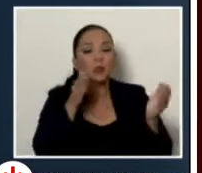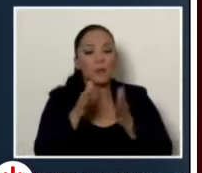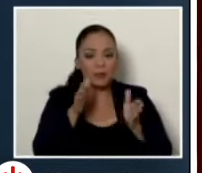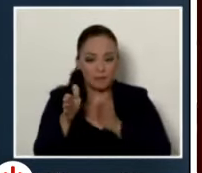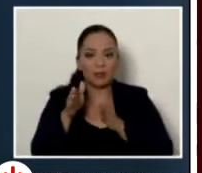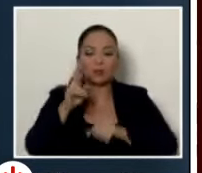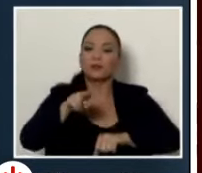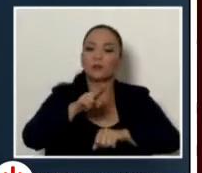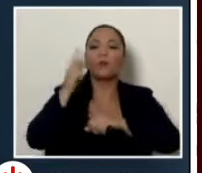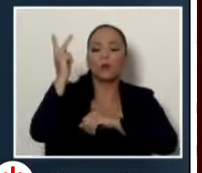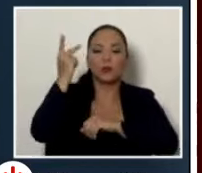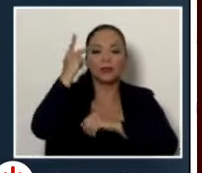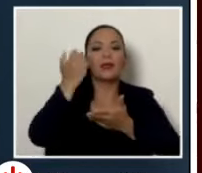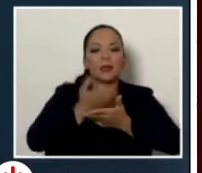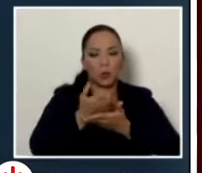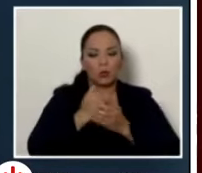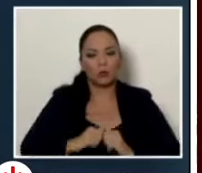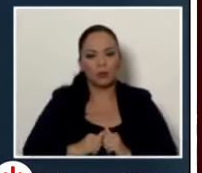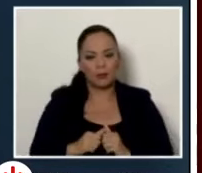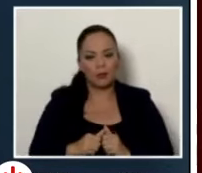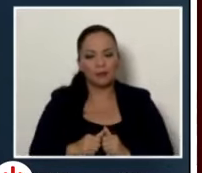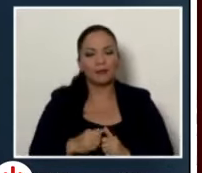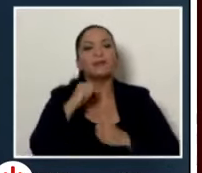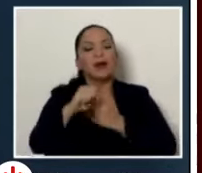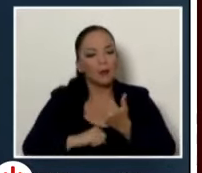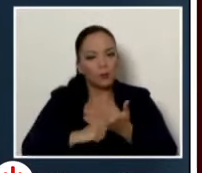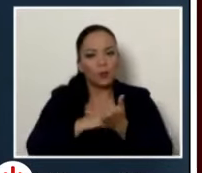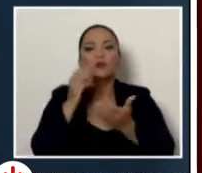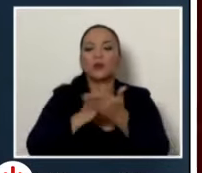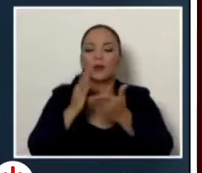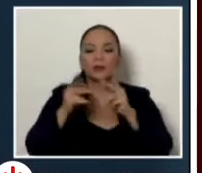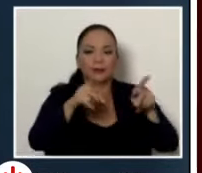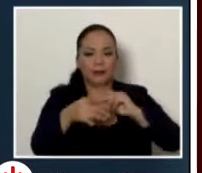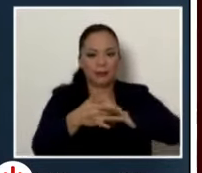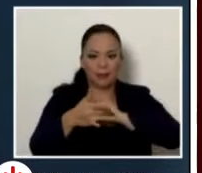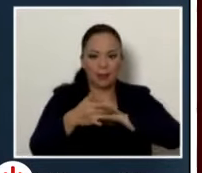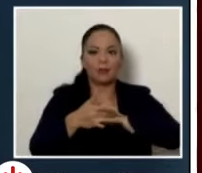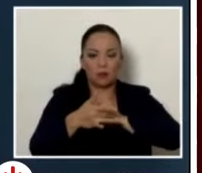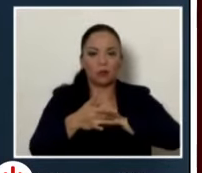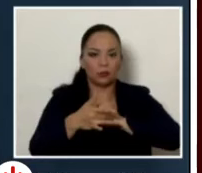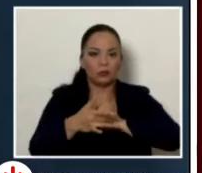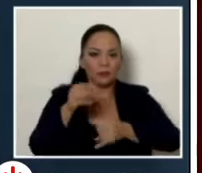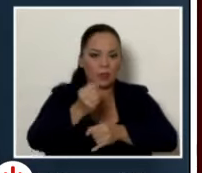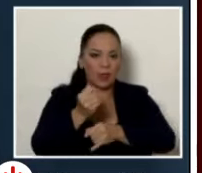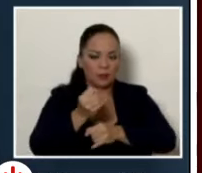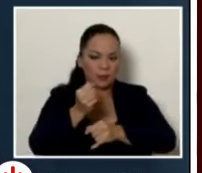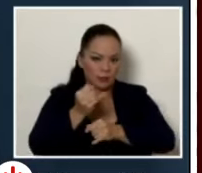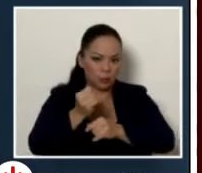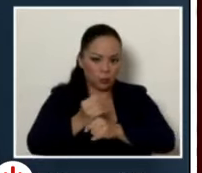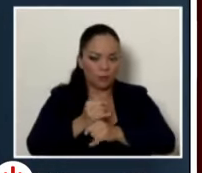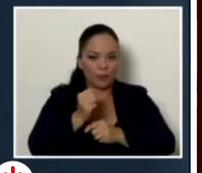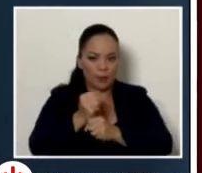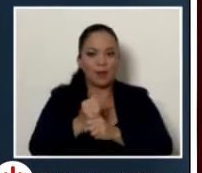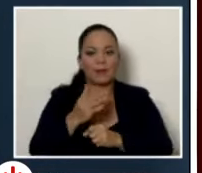Nacional y Política Económica, con el apoyo de algunos técnicos de planta de la institución y mi despacho de manera